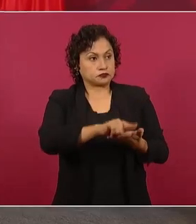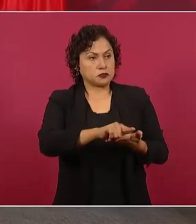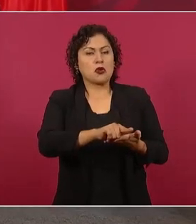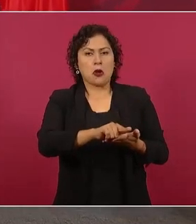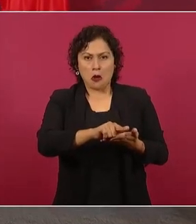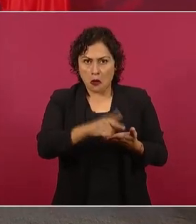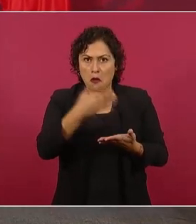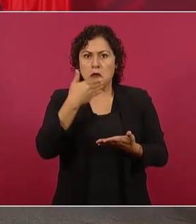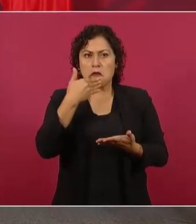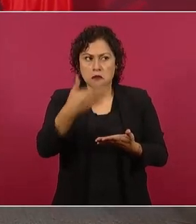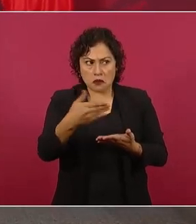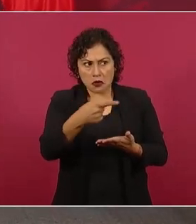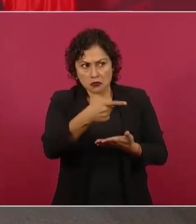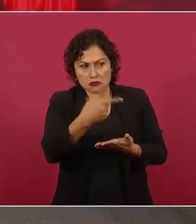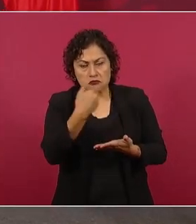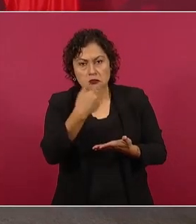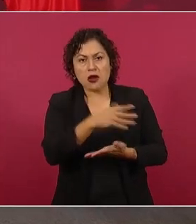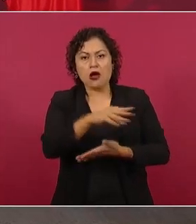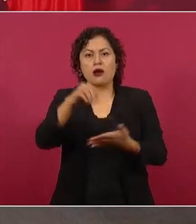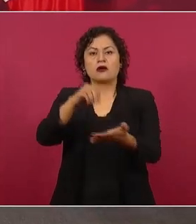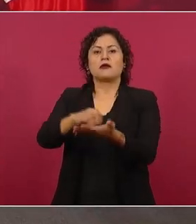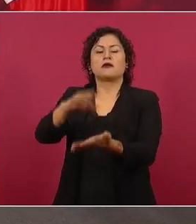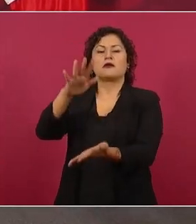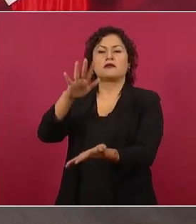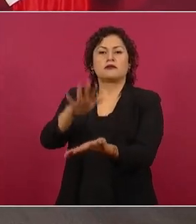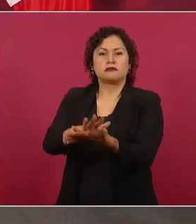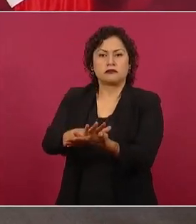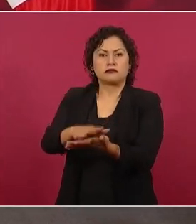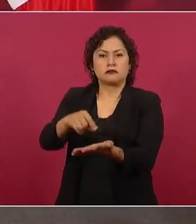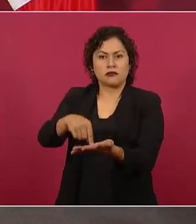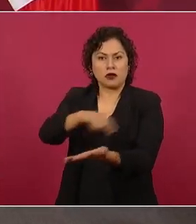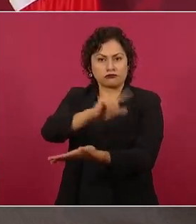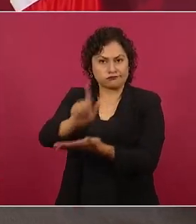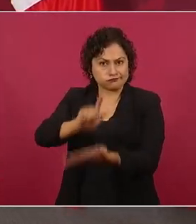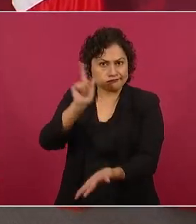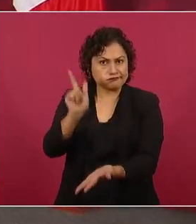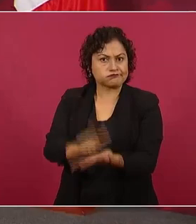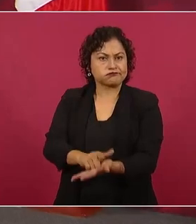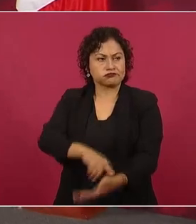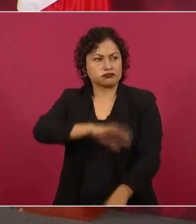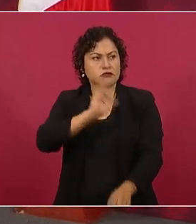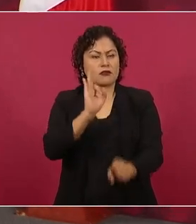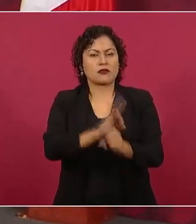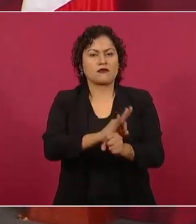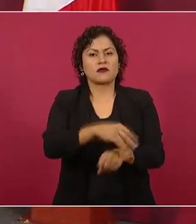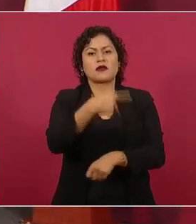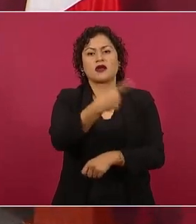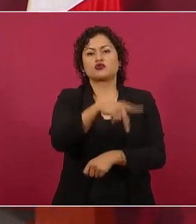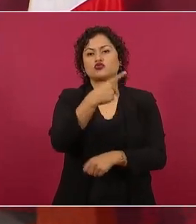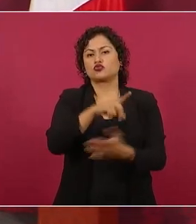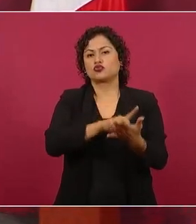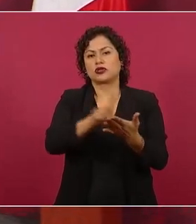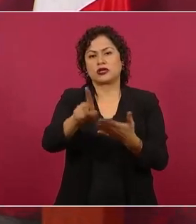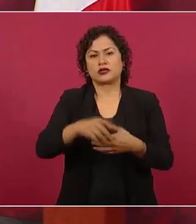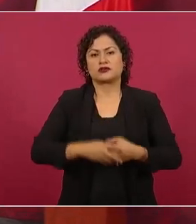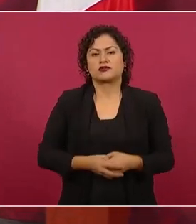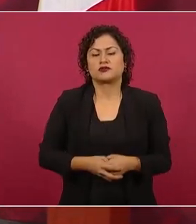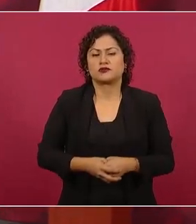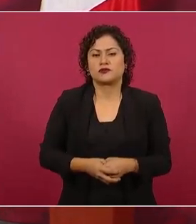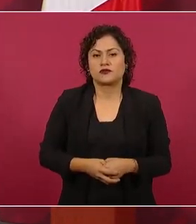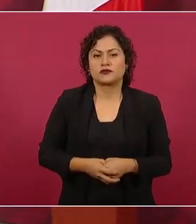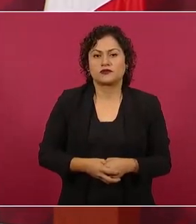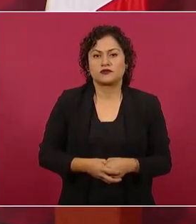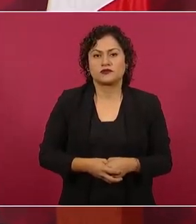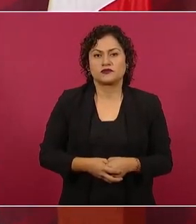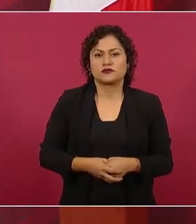a sus autoridades que se haga realidad ese derecho, que se